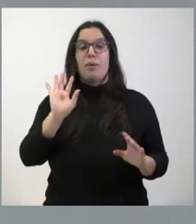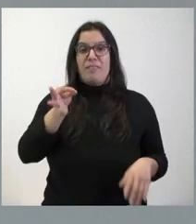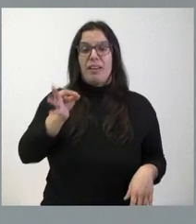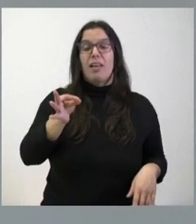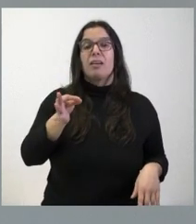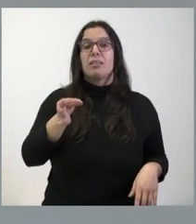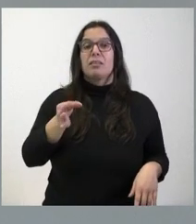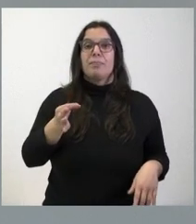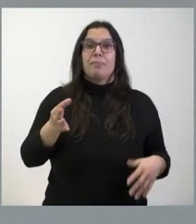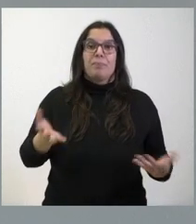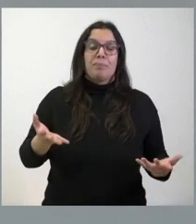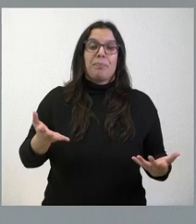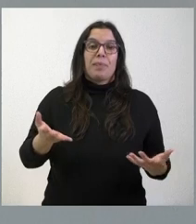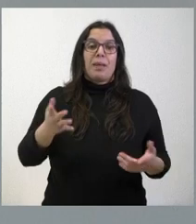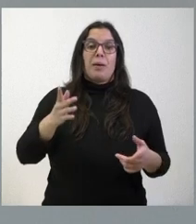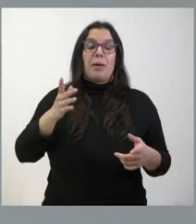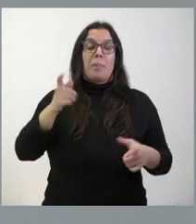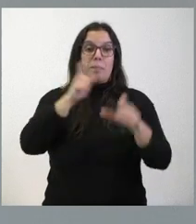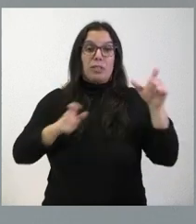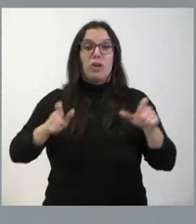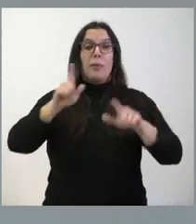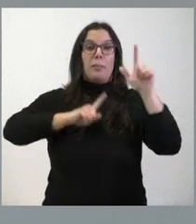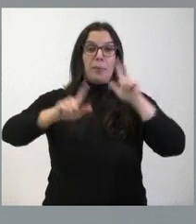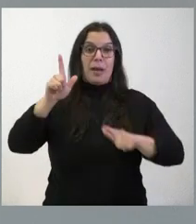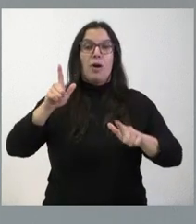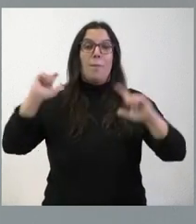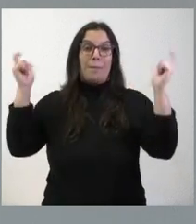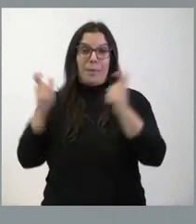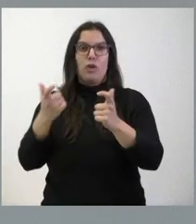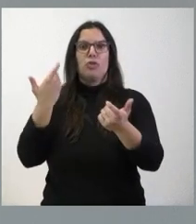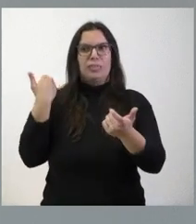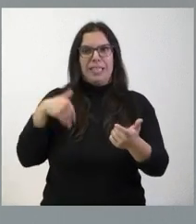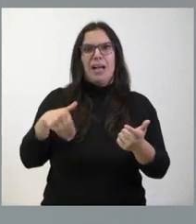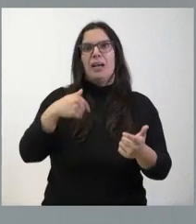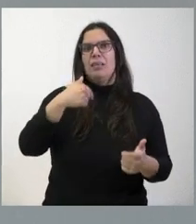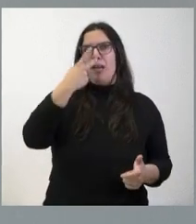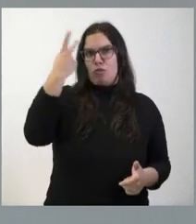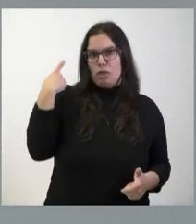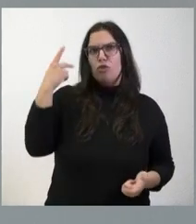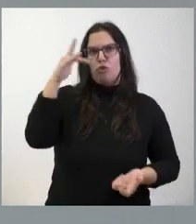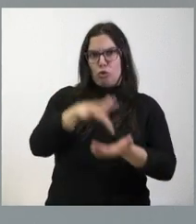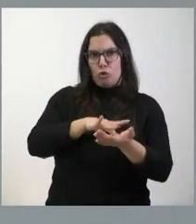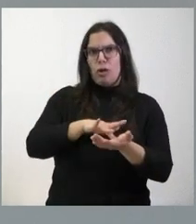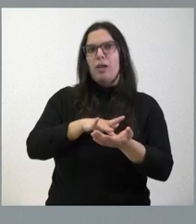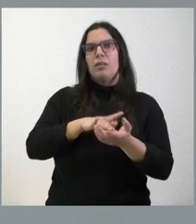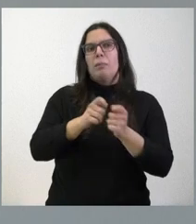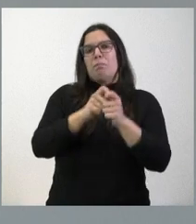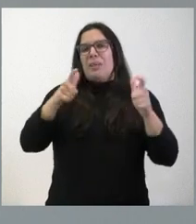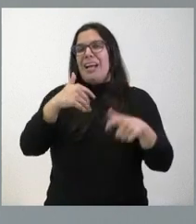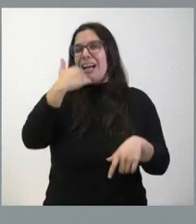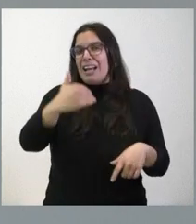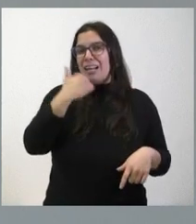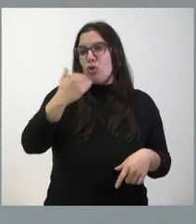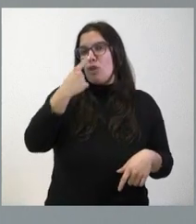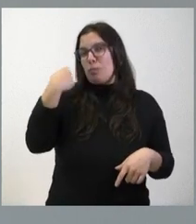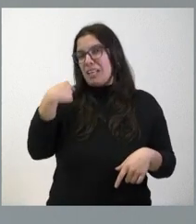volumen de viajeros más reducido lo veníamos experimentando ya en el año 20 de forma muy intensa y se ha recuperado solo en parte en el 21 y el